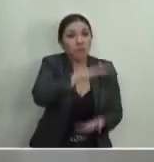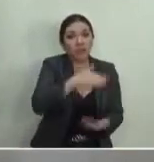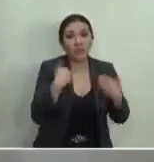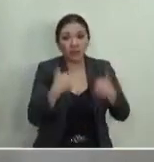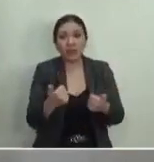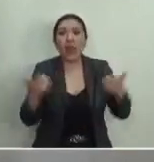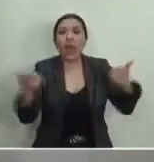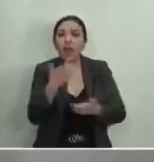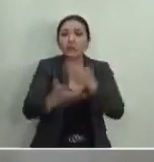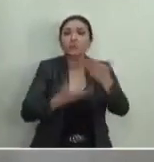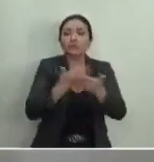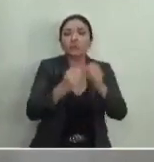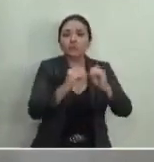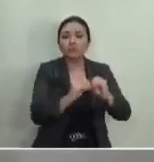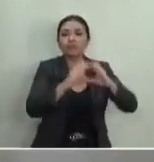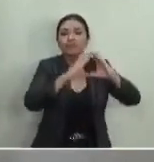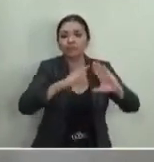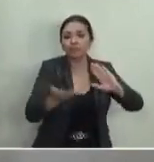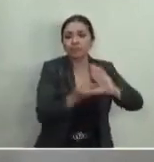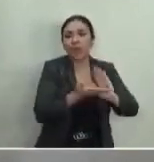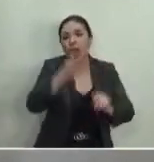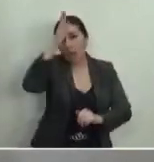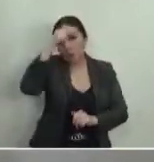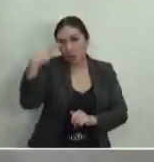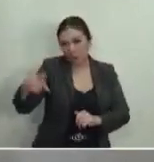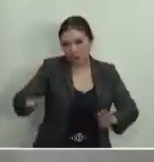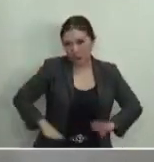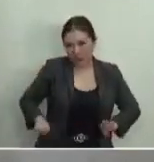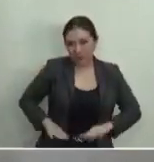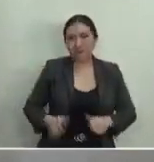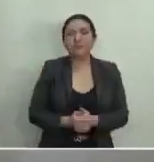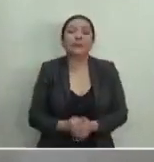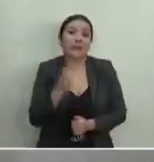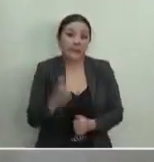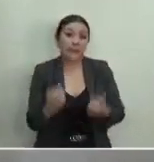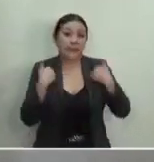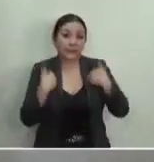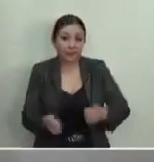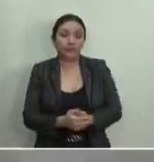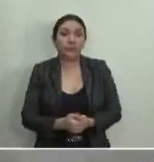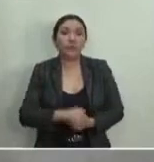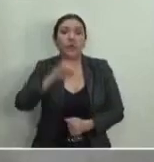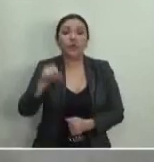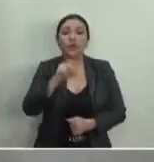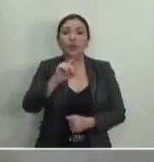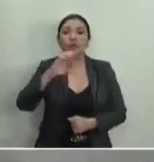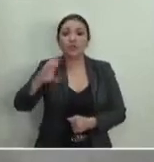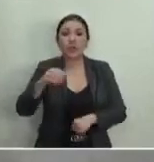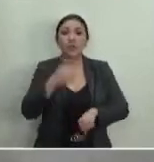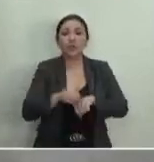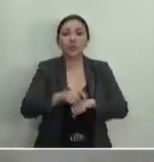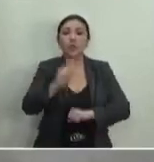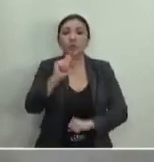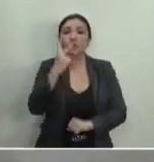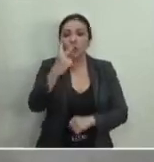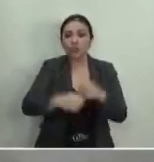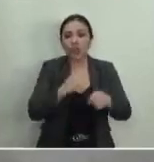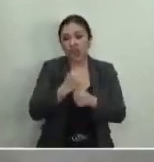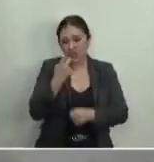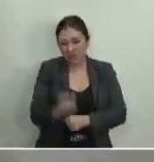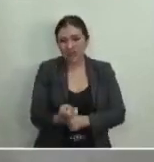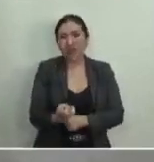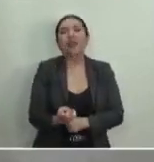se formulará el engrose respectivo conforme al turno interno. Y en consecuencia, en el juicio de la ciudadanía 22 de este año,